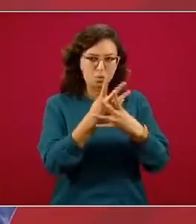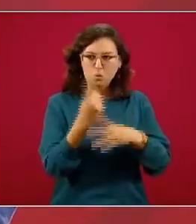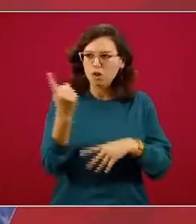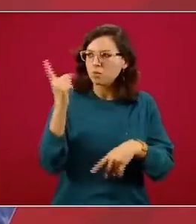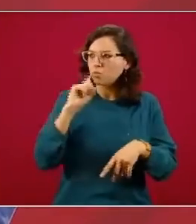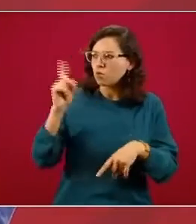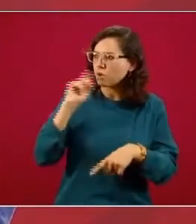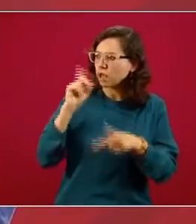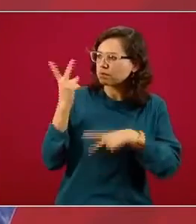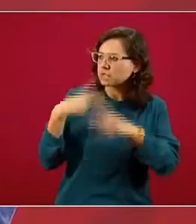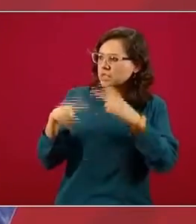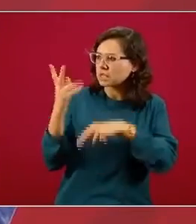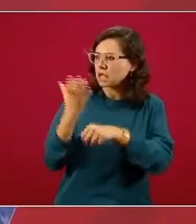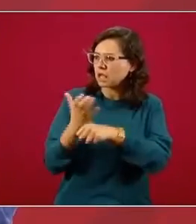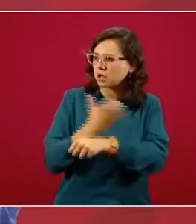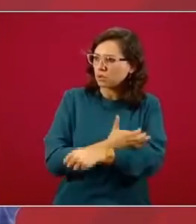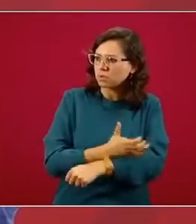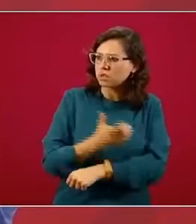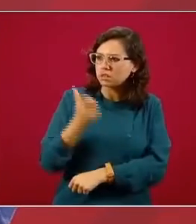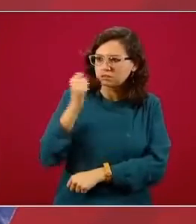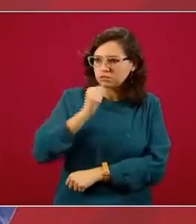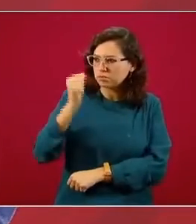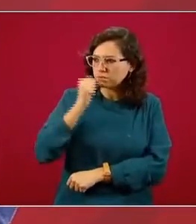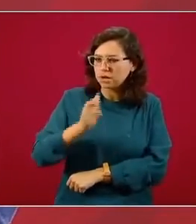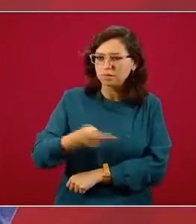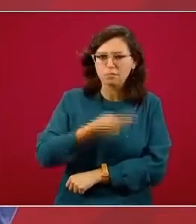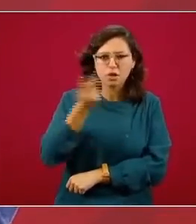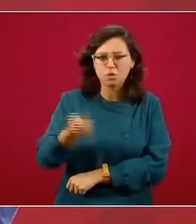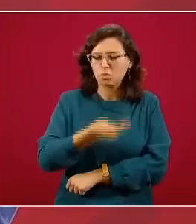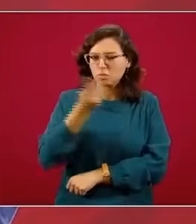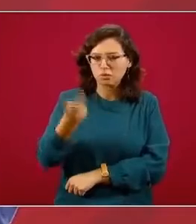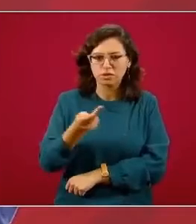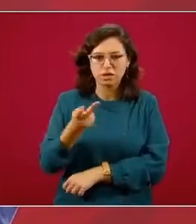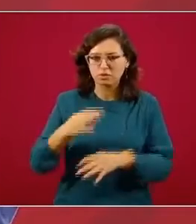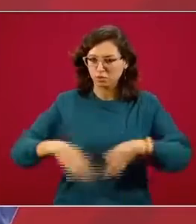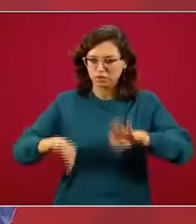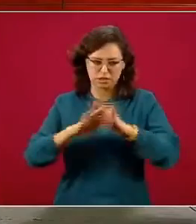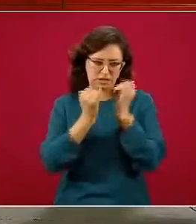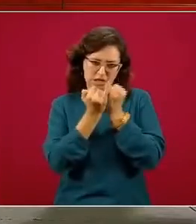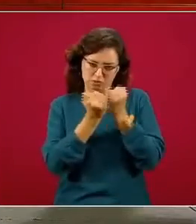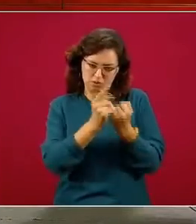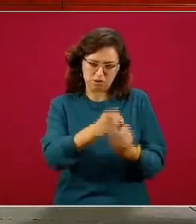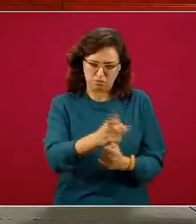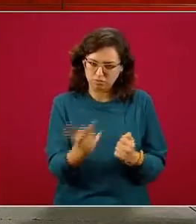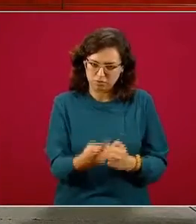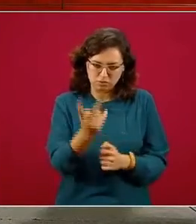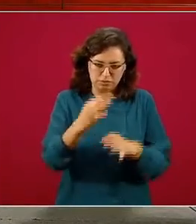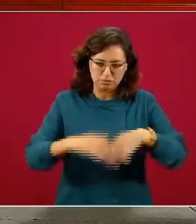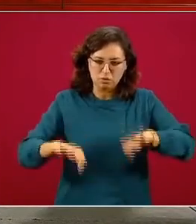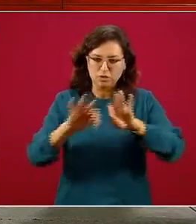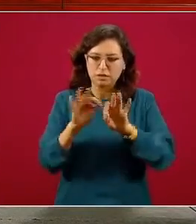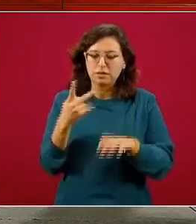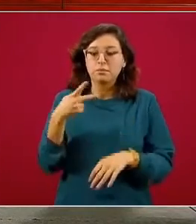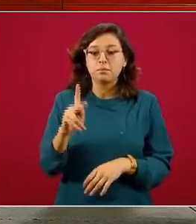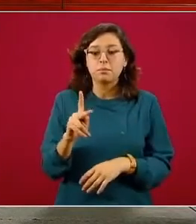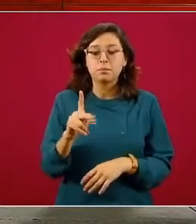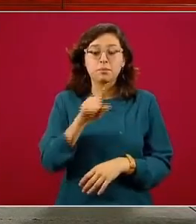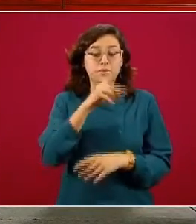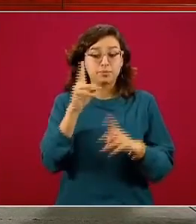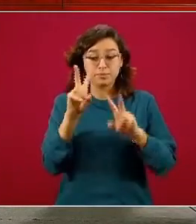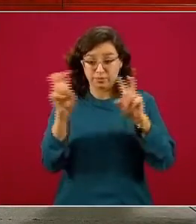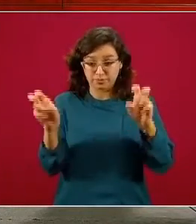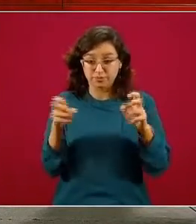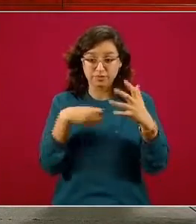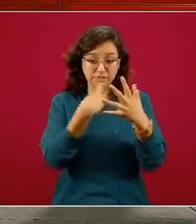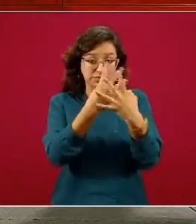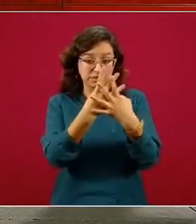generalmente lo pregunta o linca y me parece muy importante su pregunta igual que la suya desde tempranas fechas no